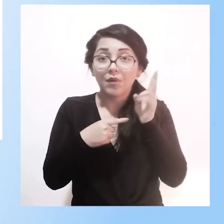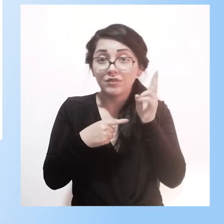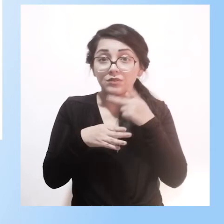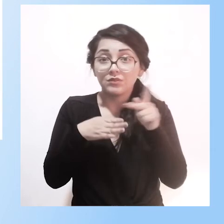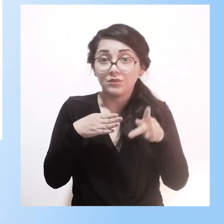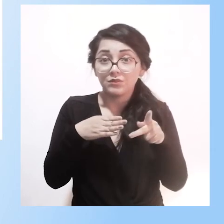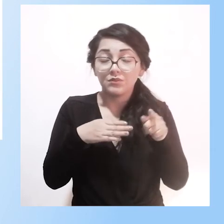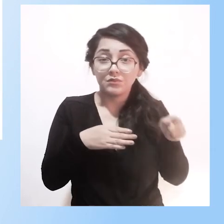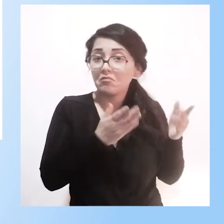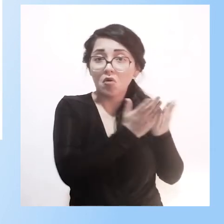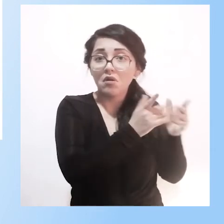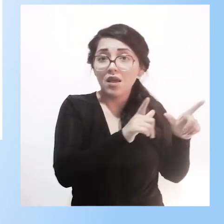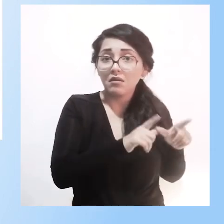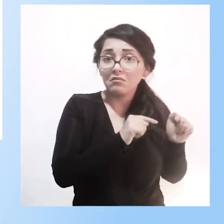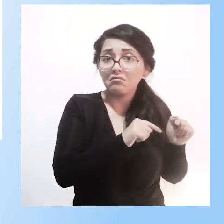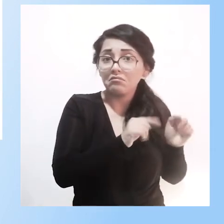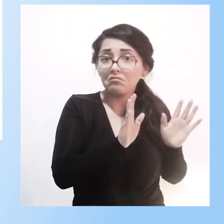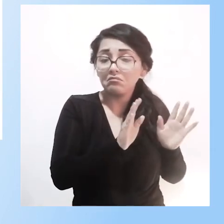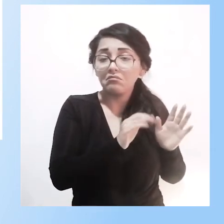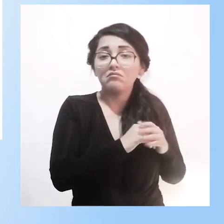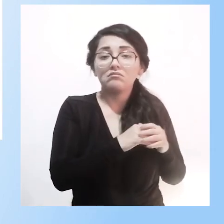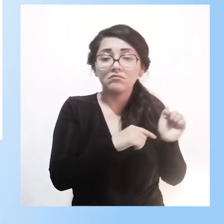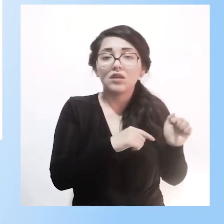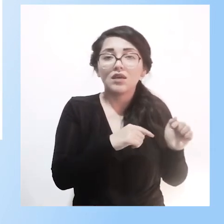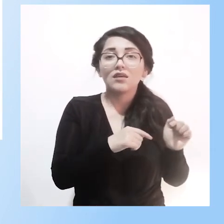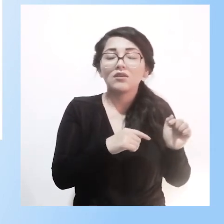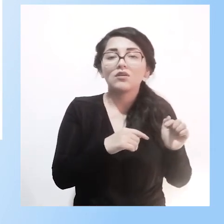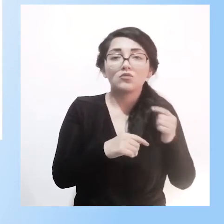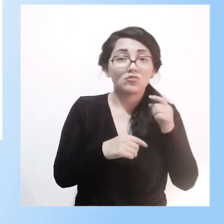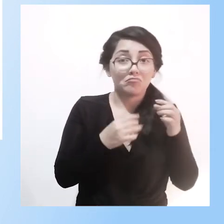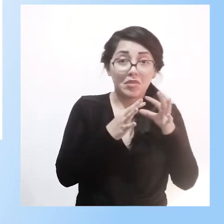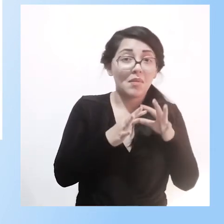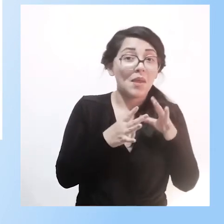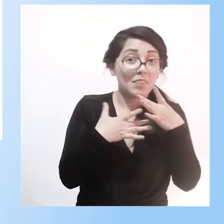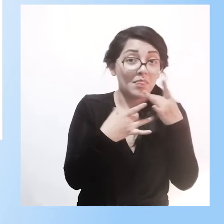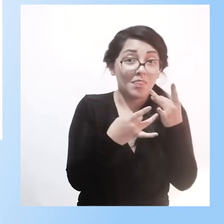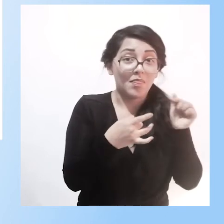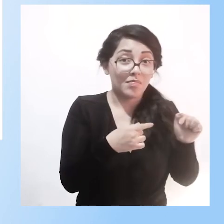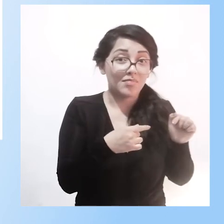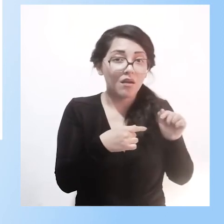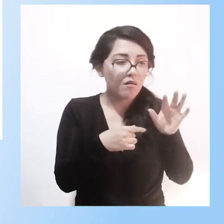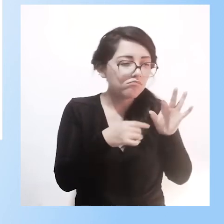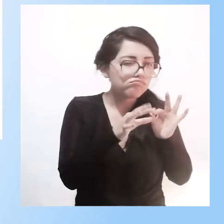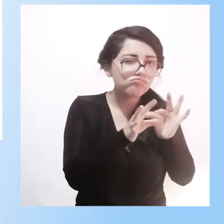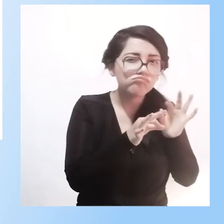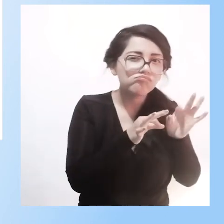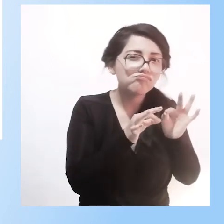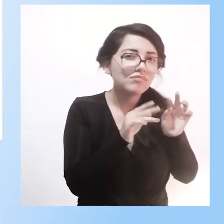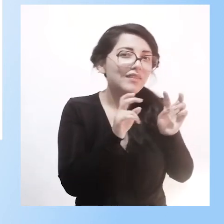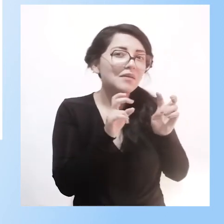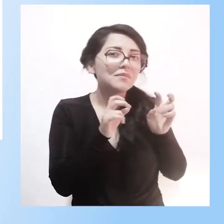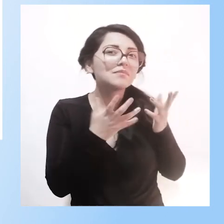la escuela regular e hicieron una pesquisa muy interesante con sus alumnos al respecto de